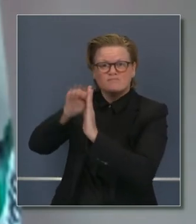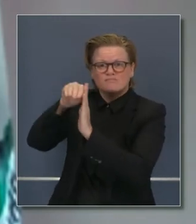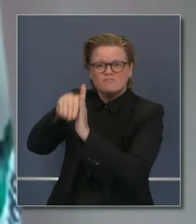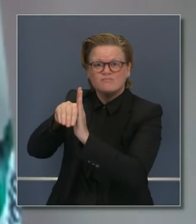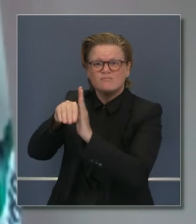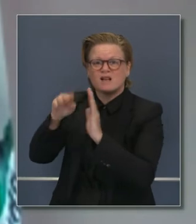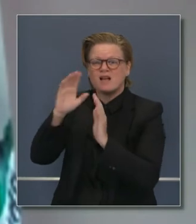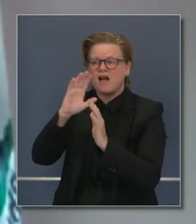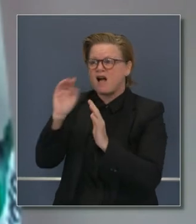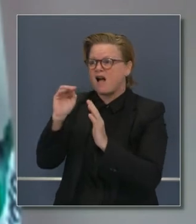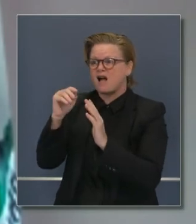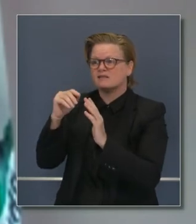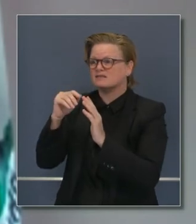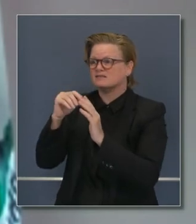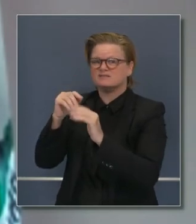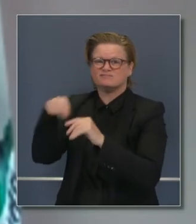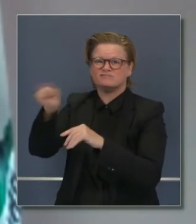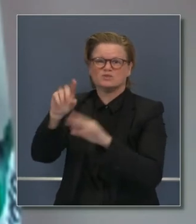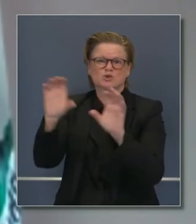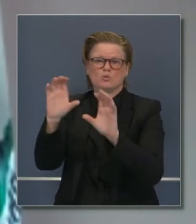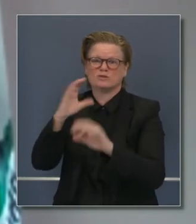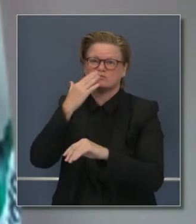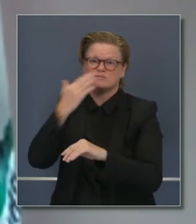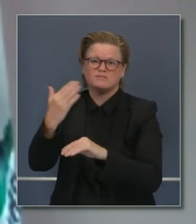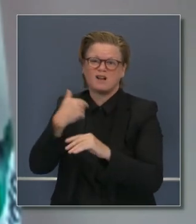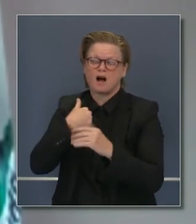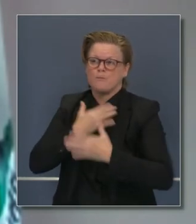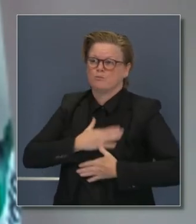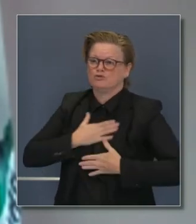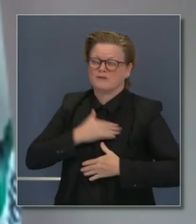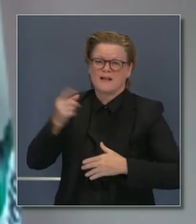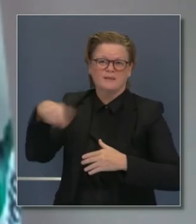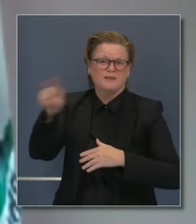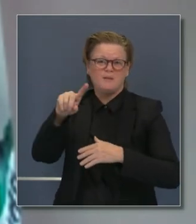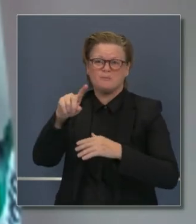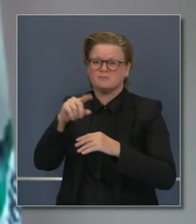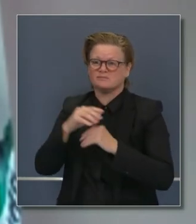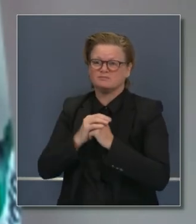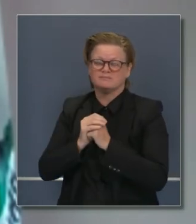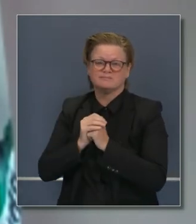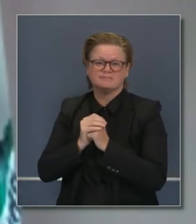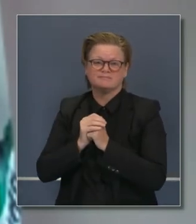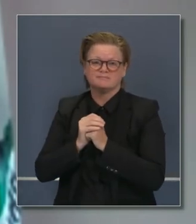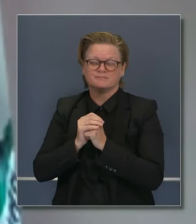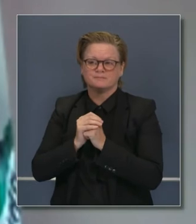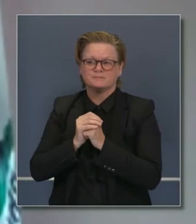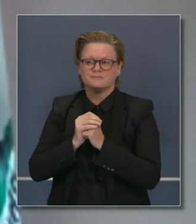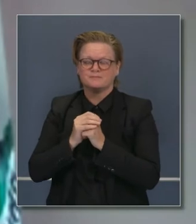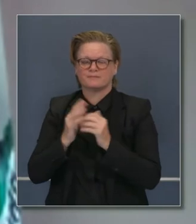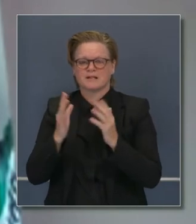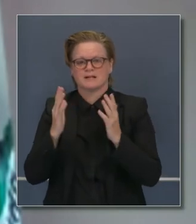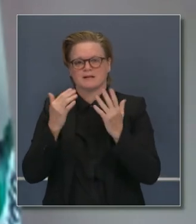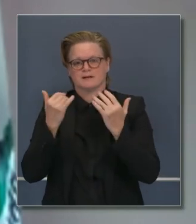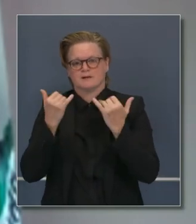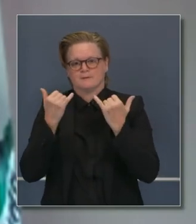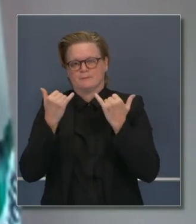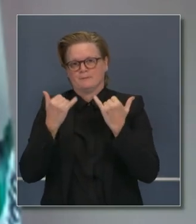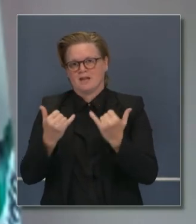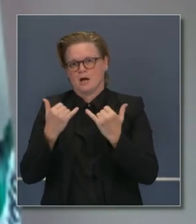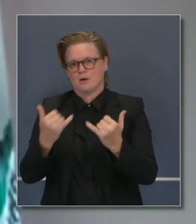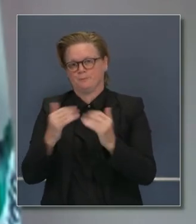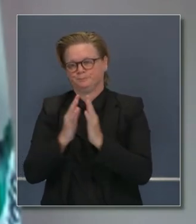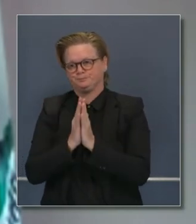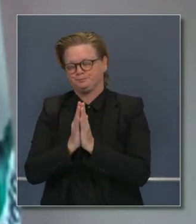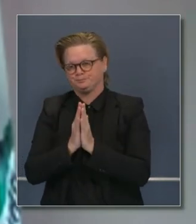todos esos californianos que tomaron estas decisiones, gracias porque nos ayudaron a estar en una mejor situación que en la que podríamos